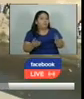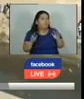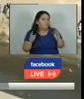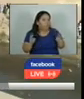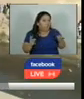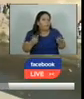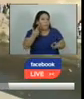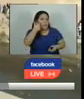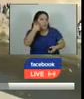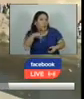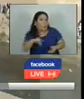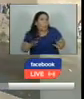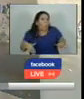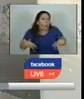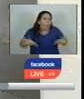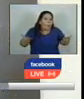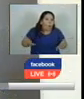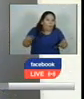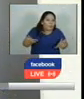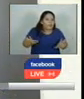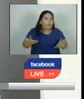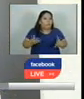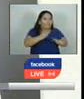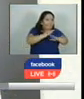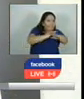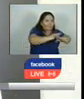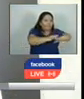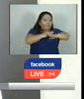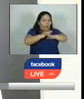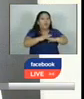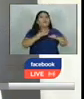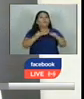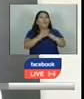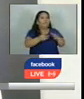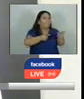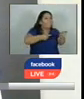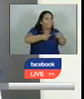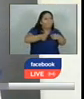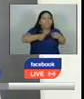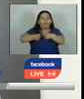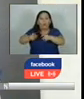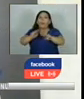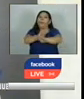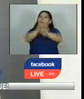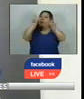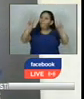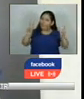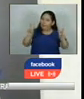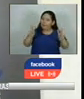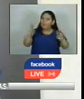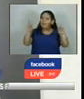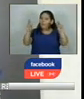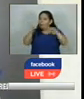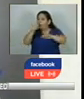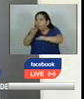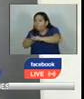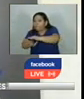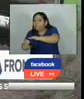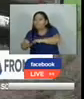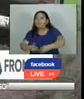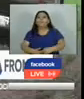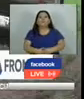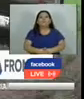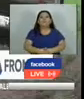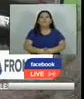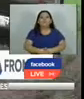riesgos y ataques para manejar un fenómeno pacífico como lo es la migración irregular